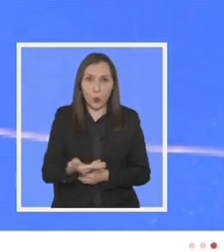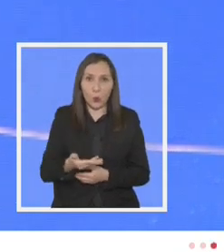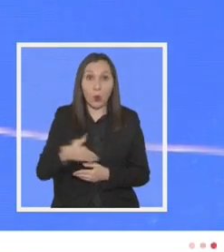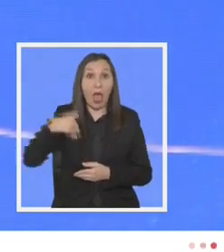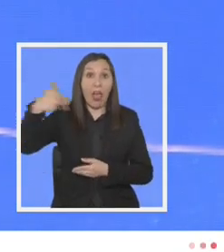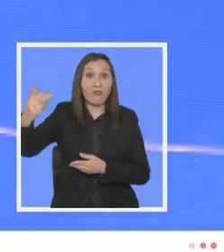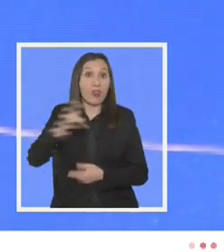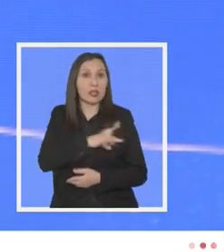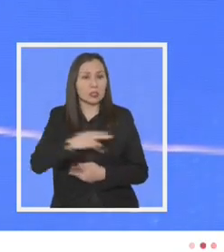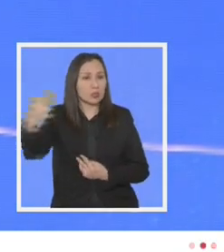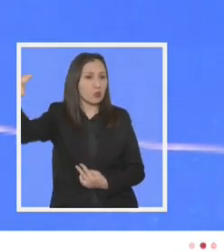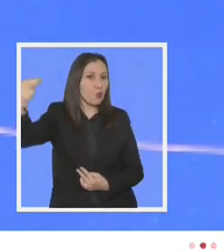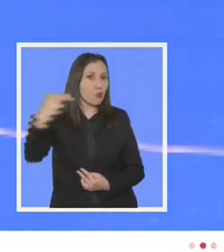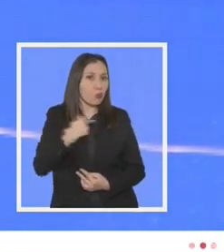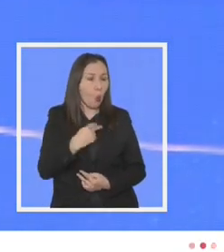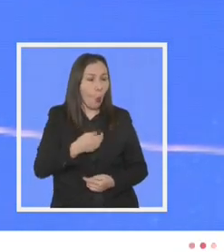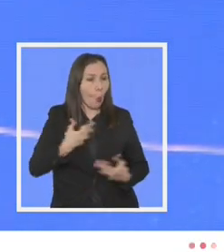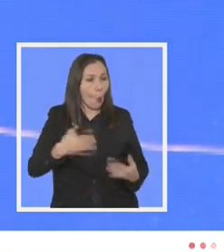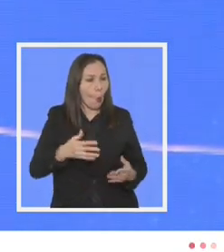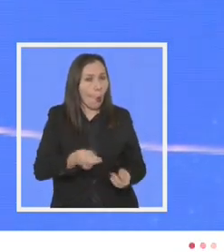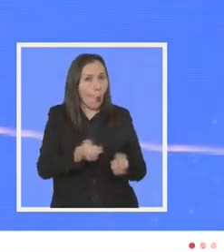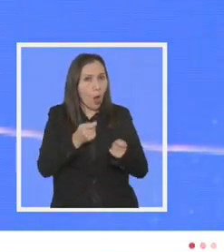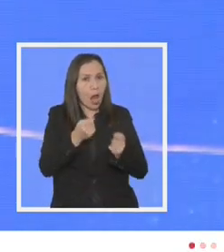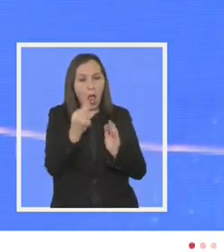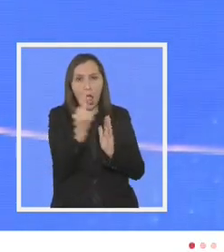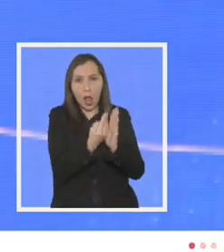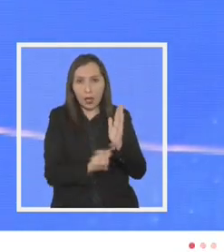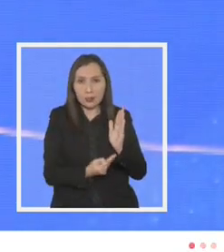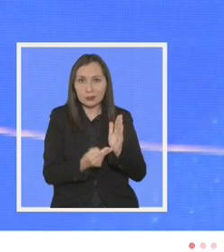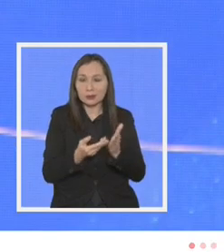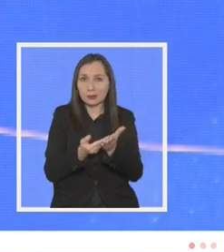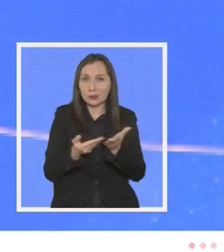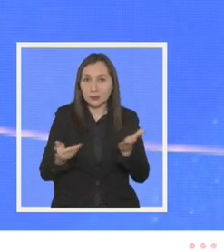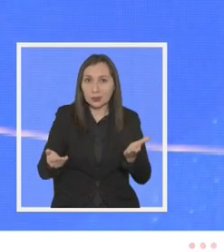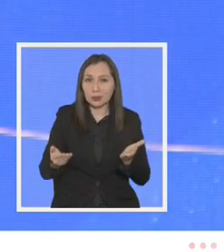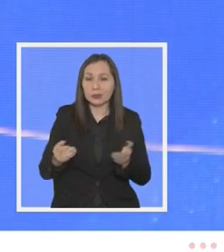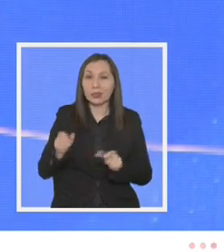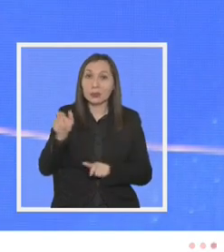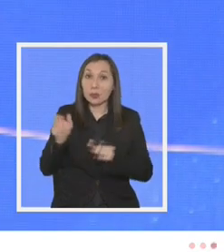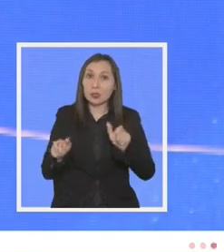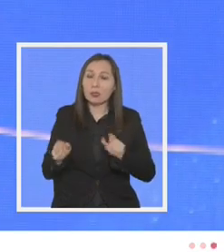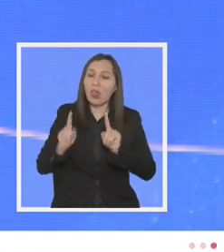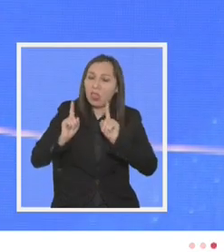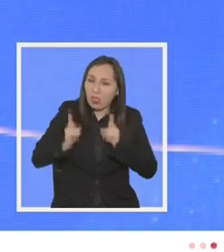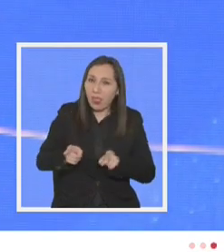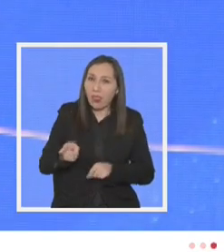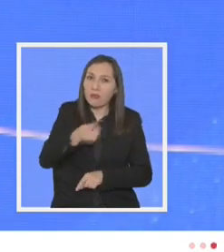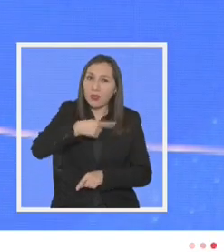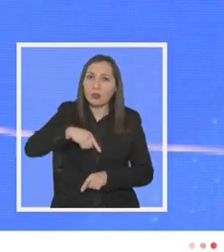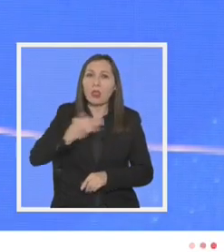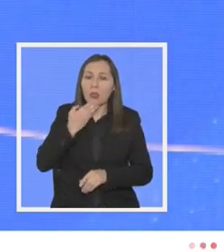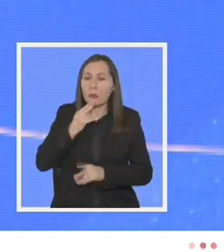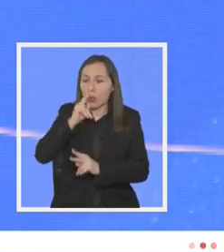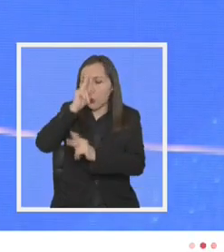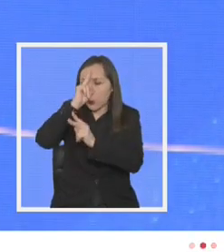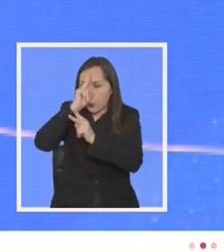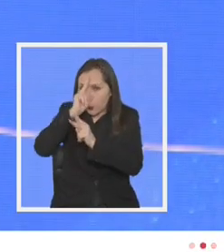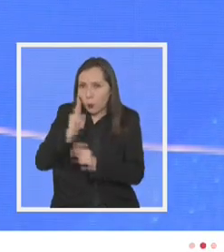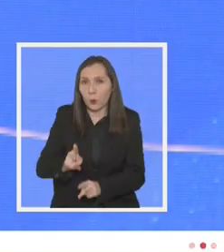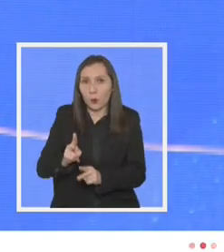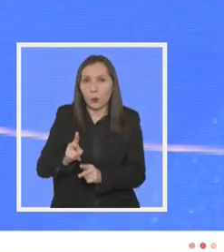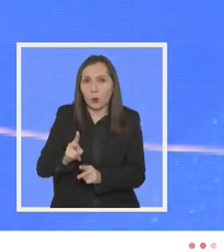afuera de Chile a sus artistas a los que tenemos que ser capaces también de homenajear